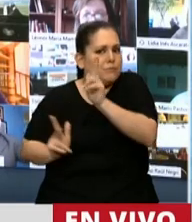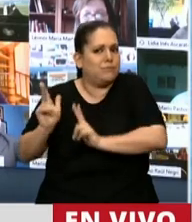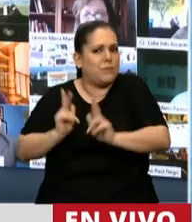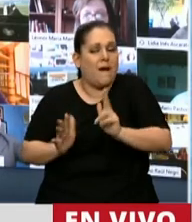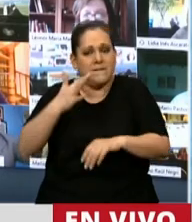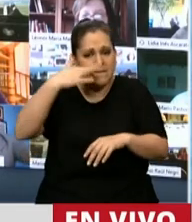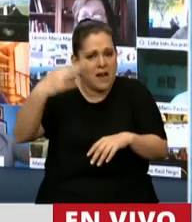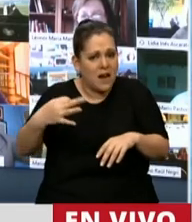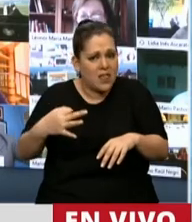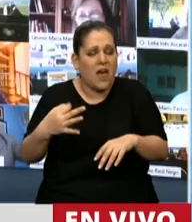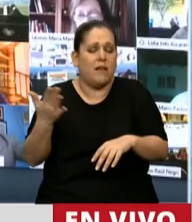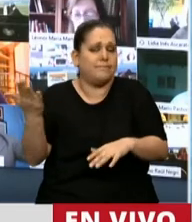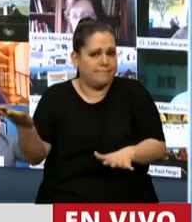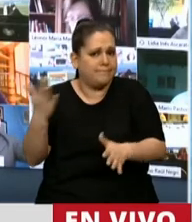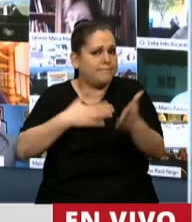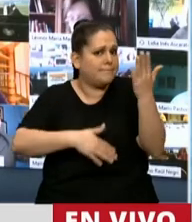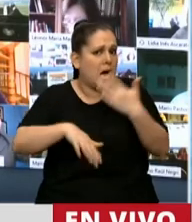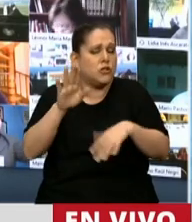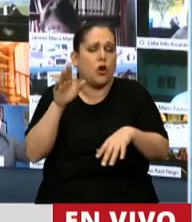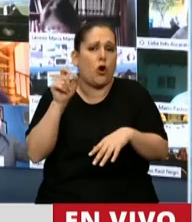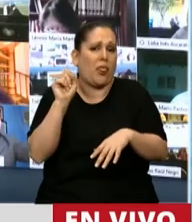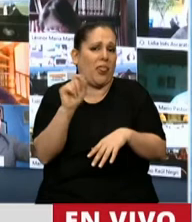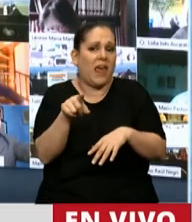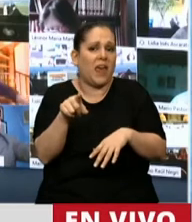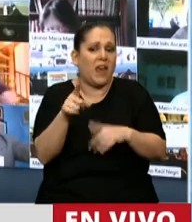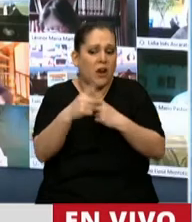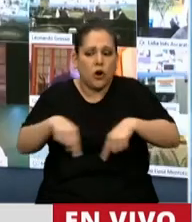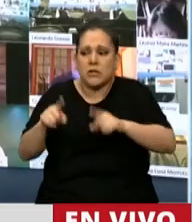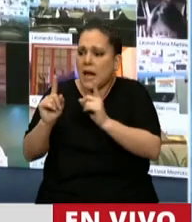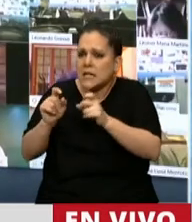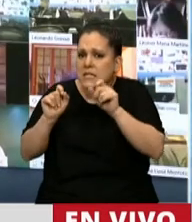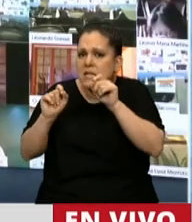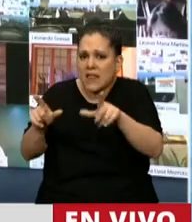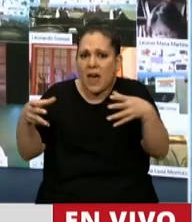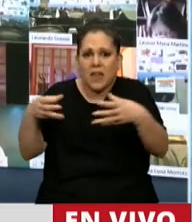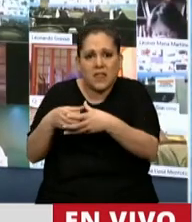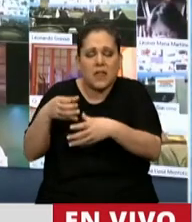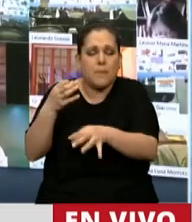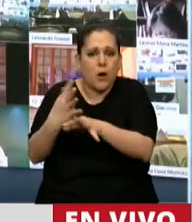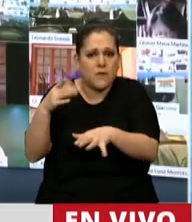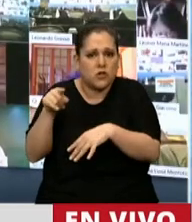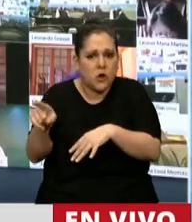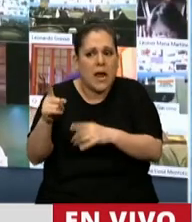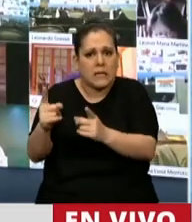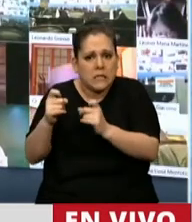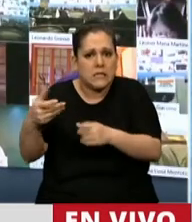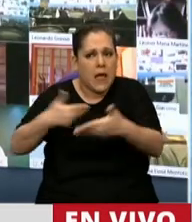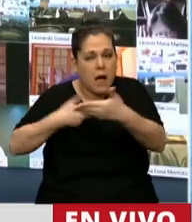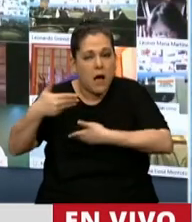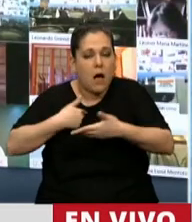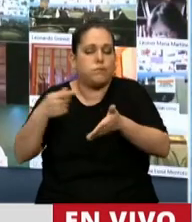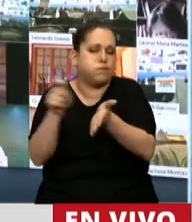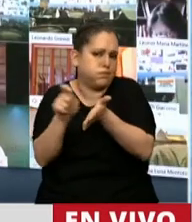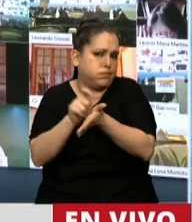receptado y se ha tomado la mayor de las necesidades que el sector estaba solicitando.